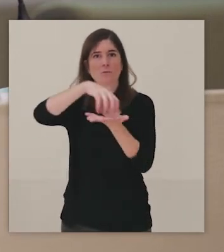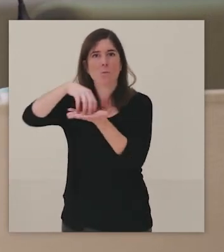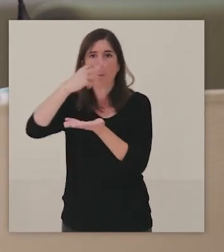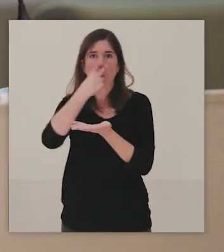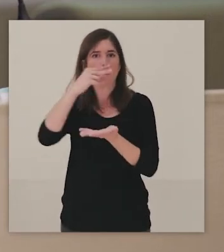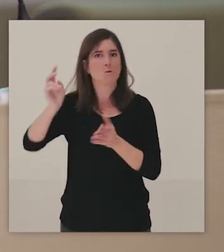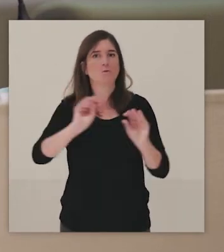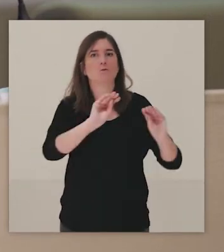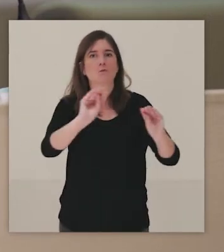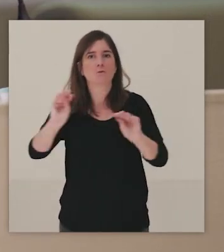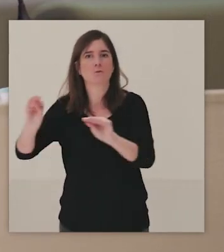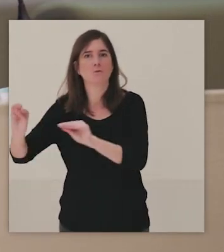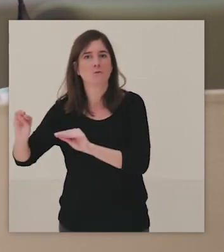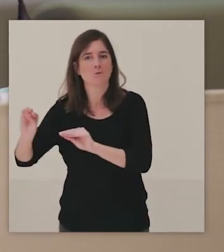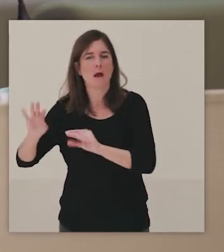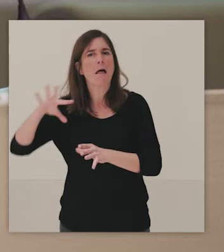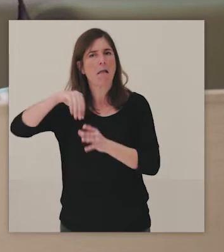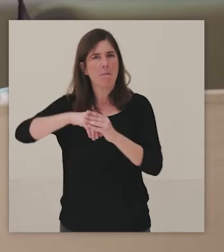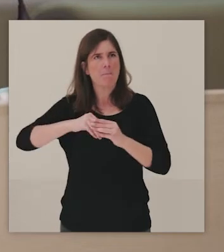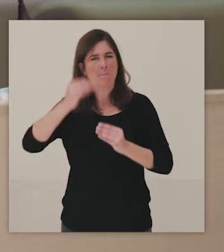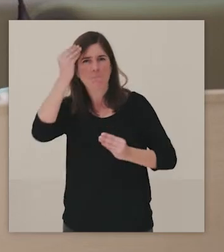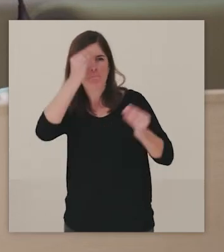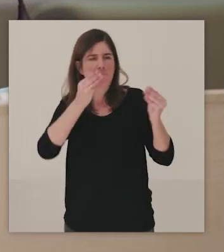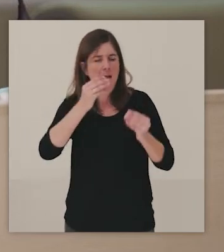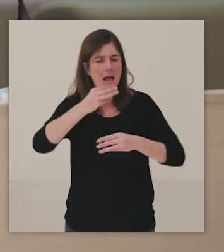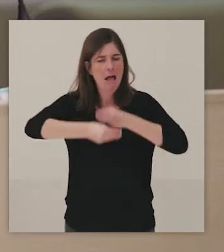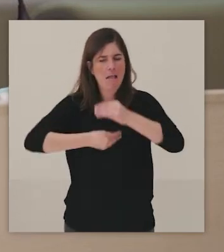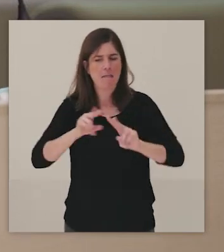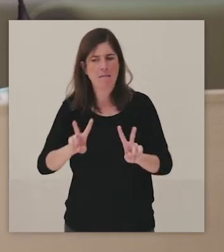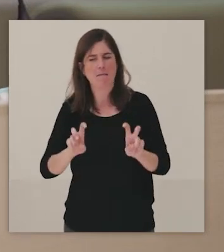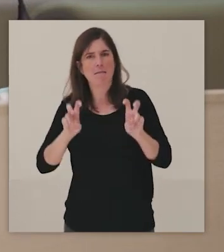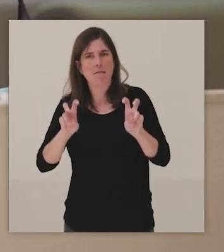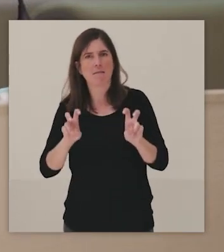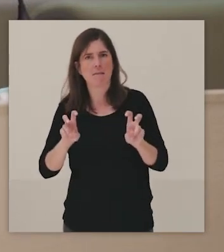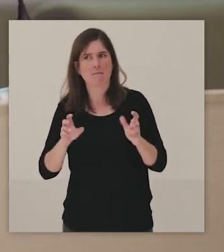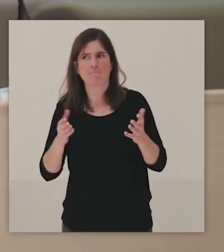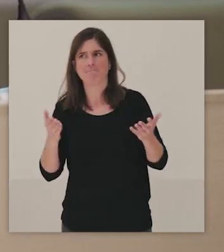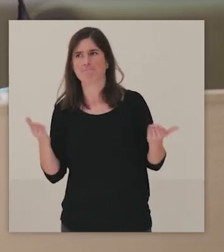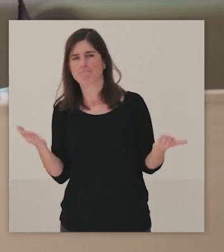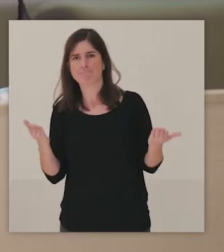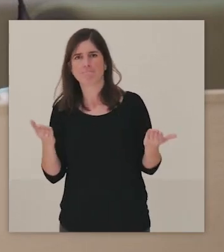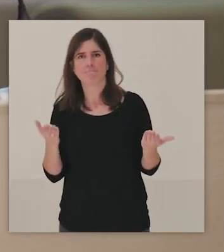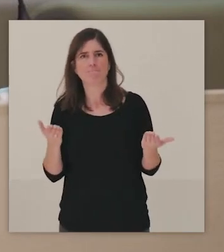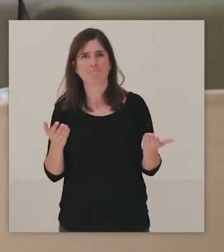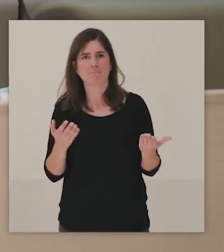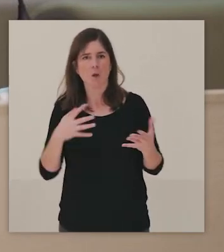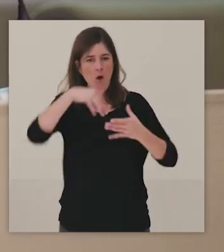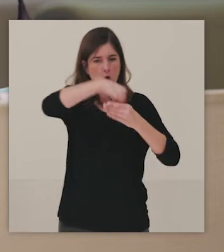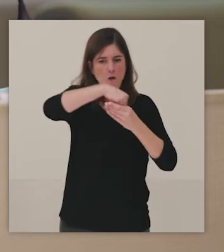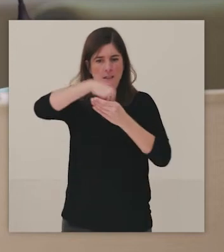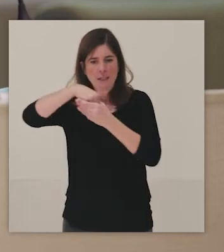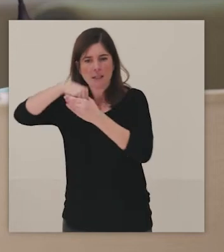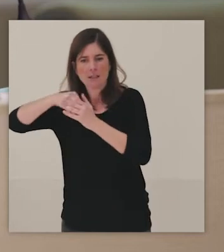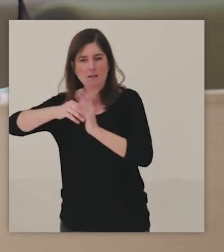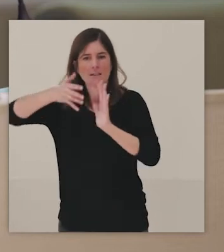instituciones abordéis, si no lo habéis hecho, esas otras miradas a nuestros